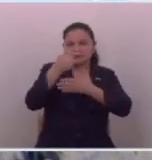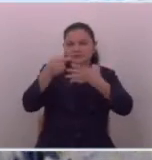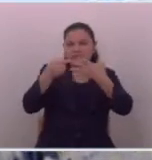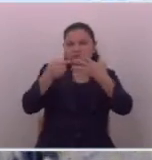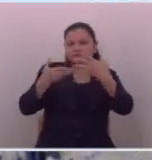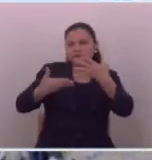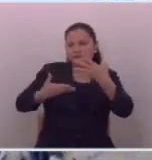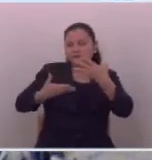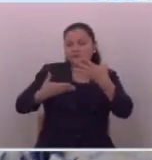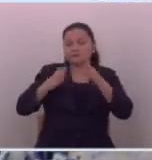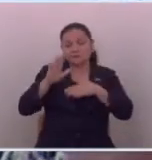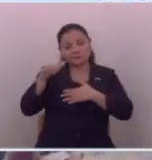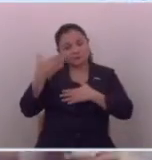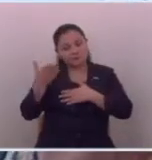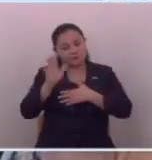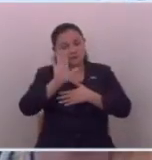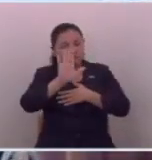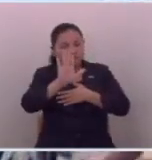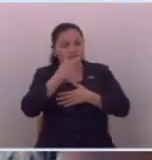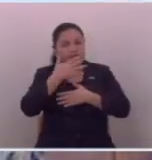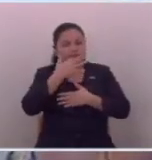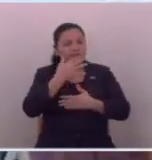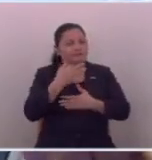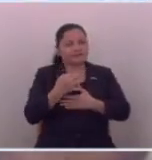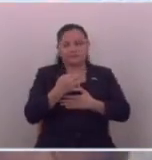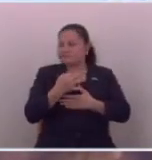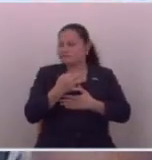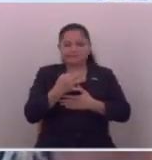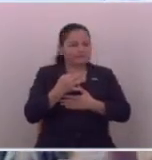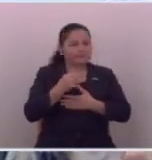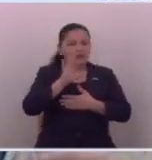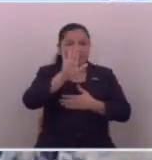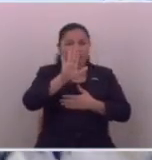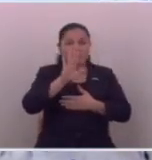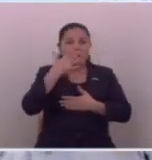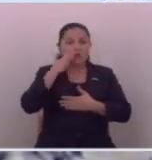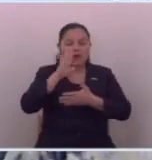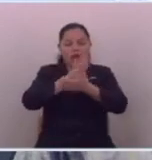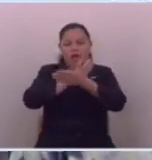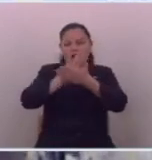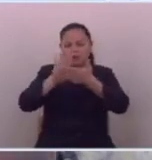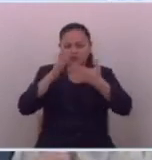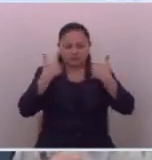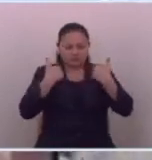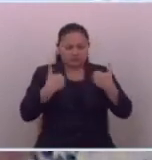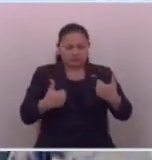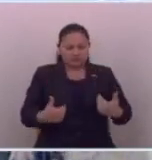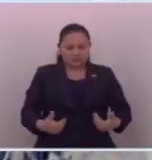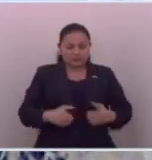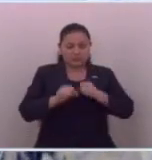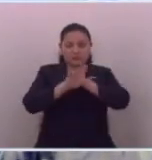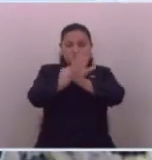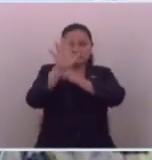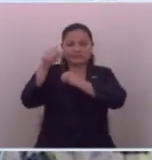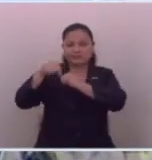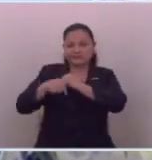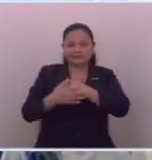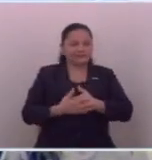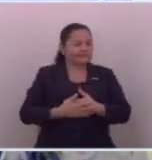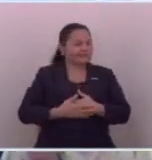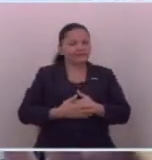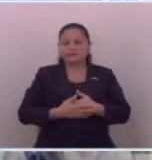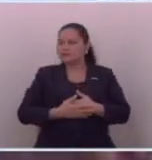de ahí les queda realmente grande darse esos baños de pureza que hoy están emitiendo aquí